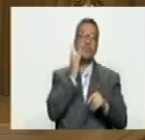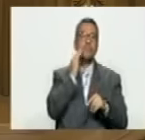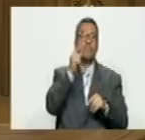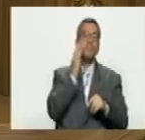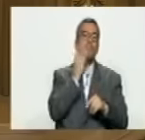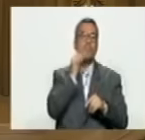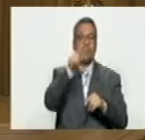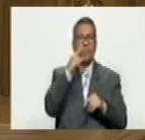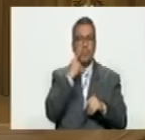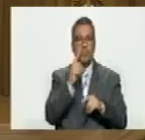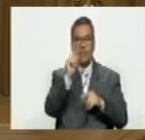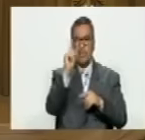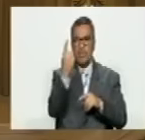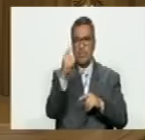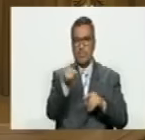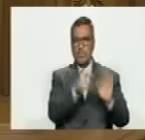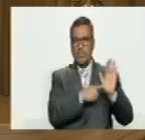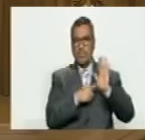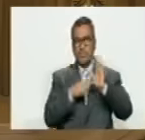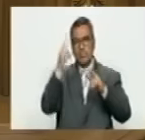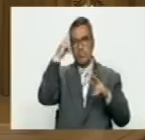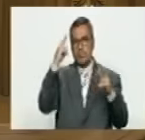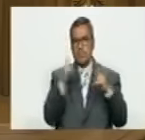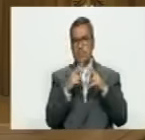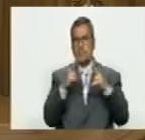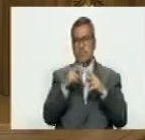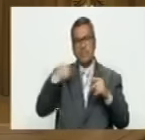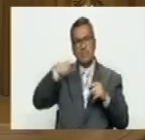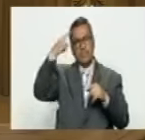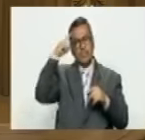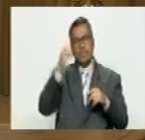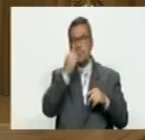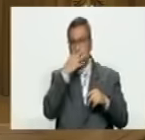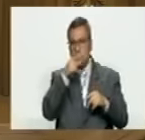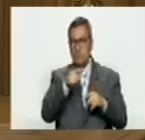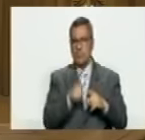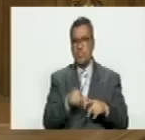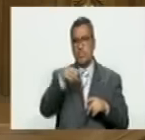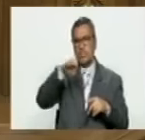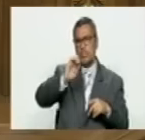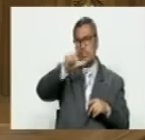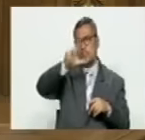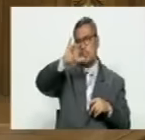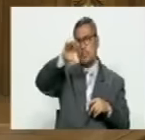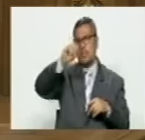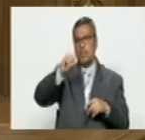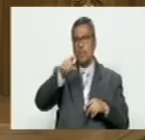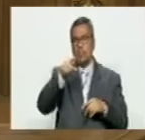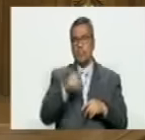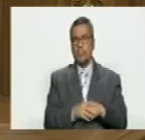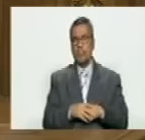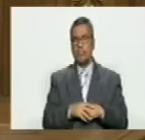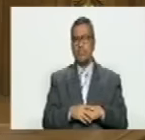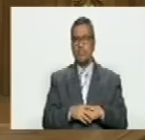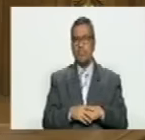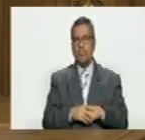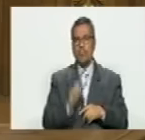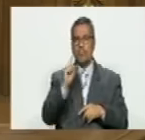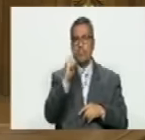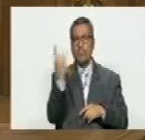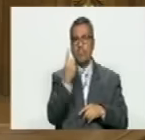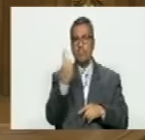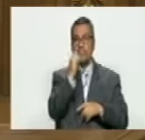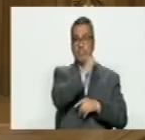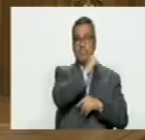poner dos ejemplos uno es el que ustedes conocen quizá lo conocen bien Elliot Abrams que es uno de los